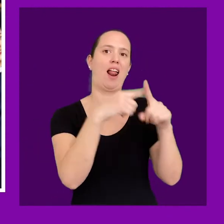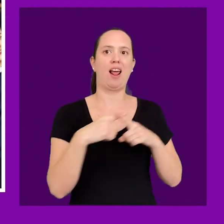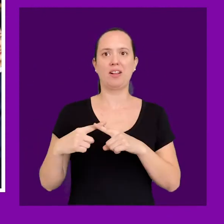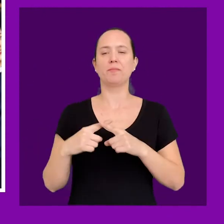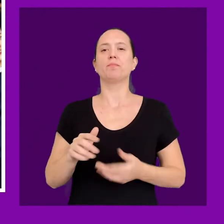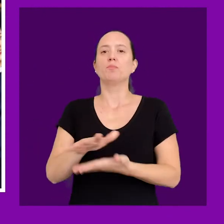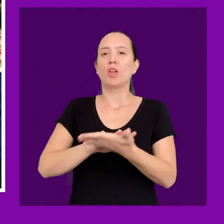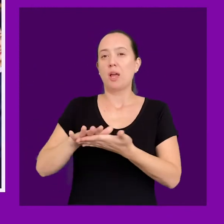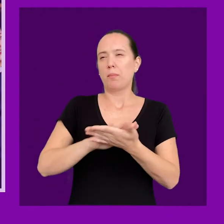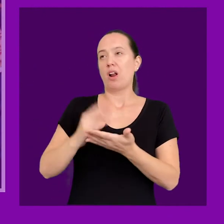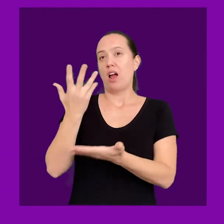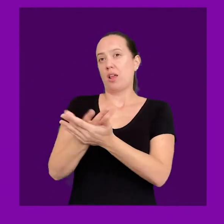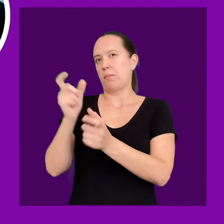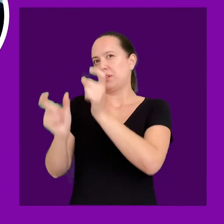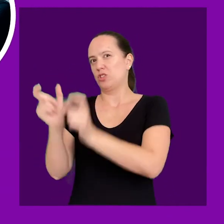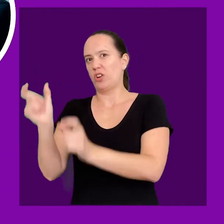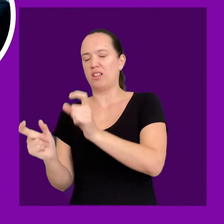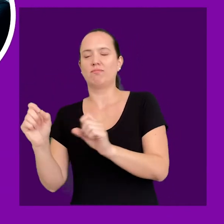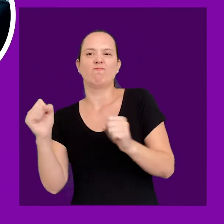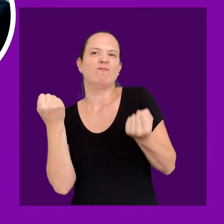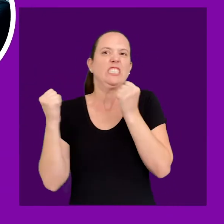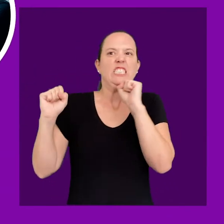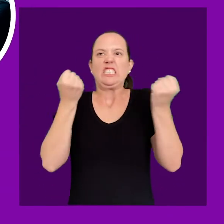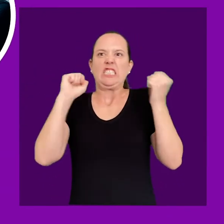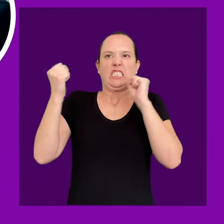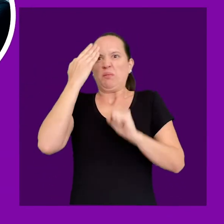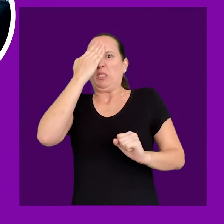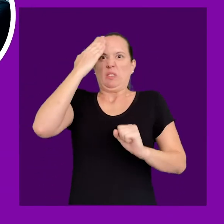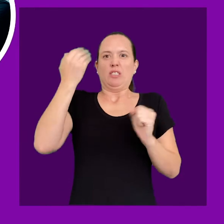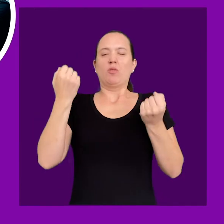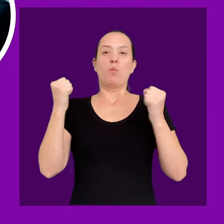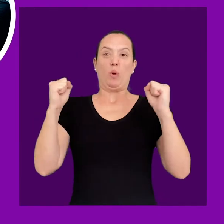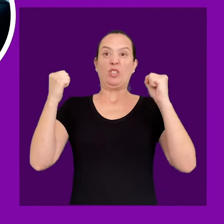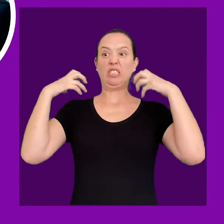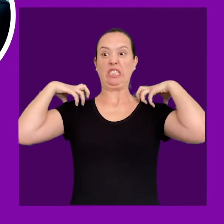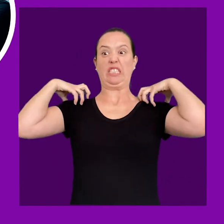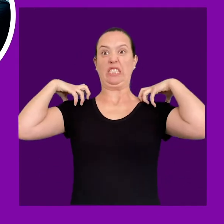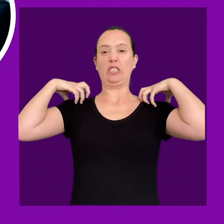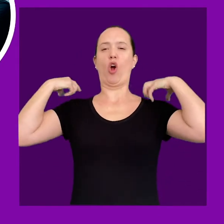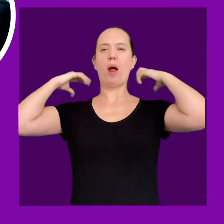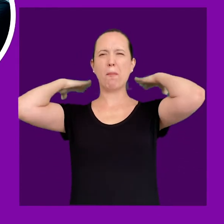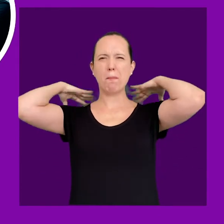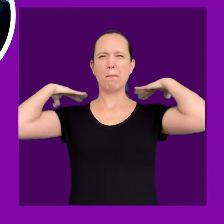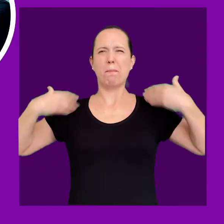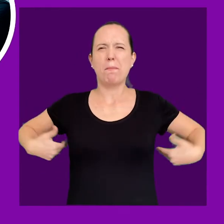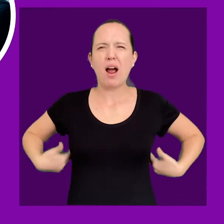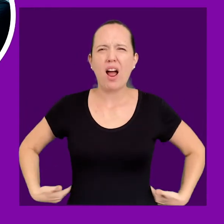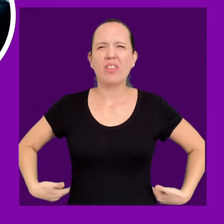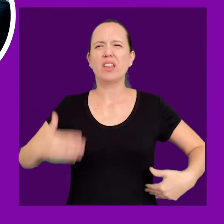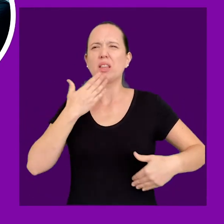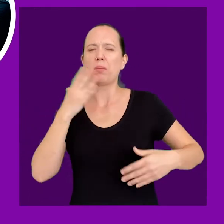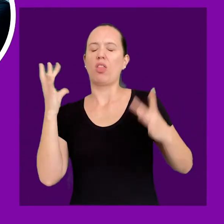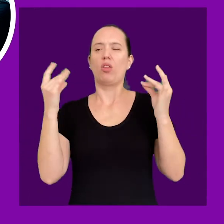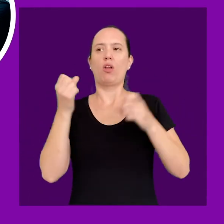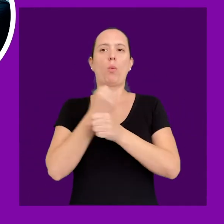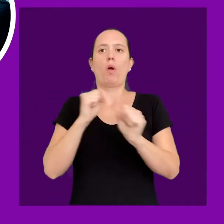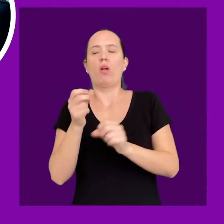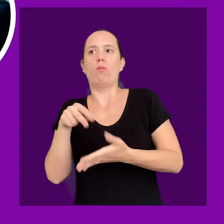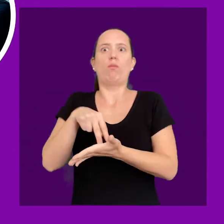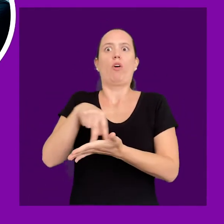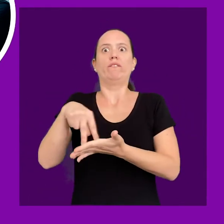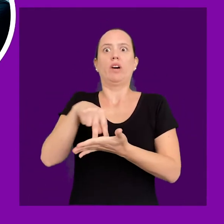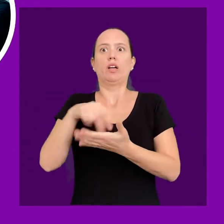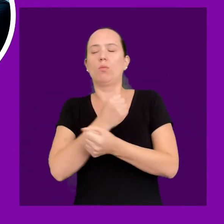conocidos. Por ejemplo, hay quienes tienen, por exceso de preocupaciones, muchas tensiones en los hombros y en la parte alta de la